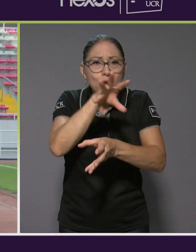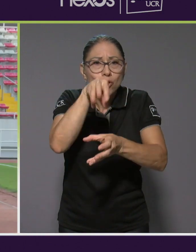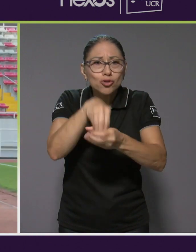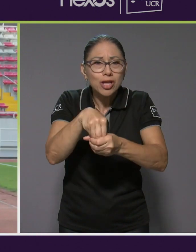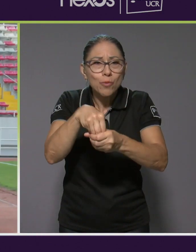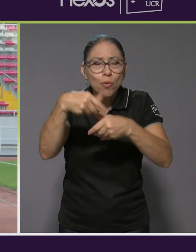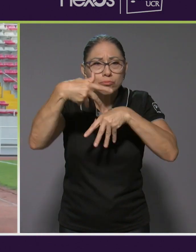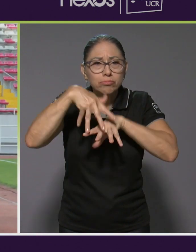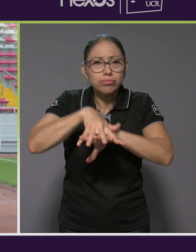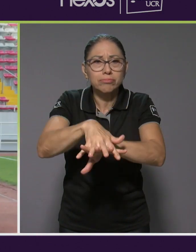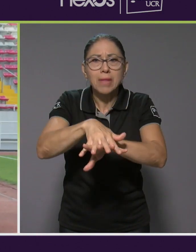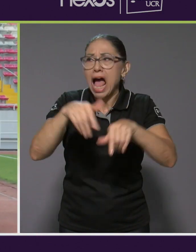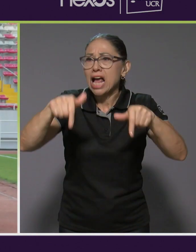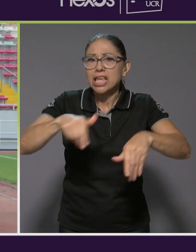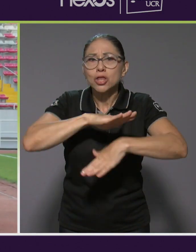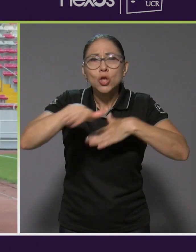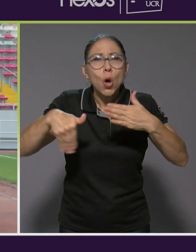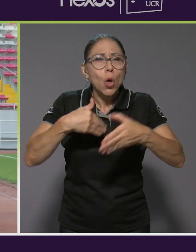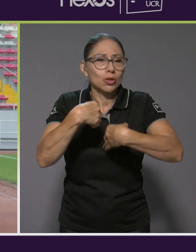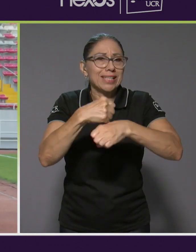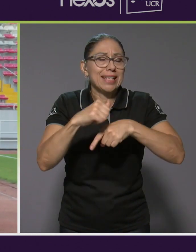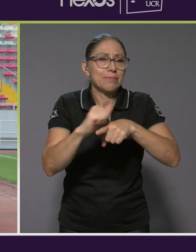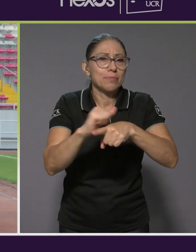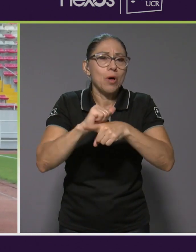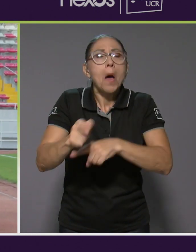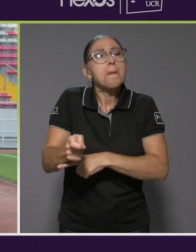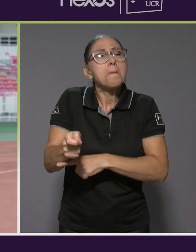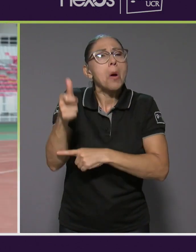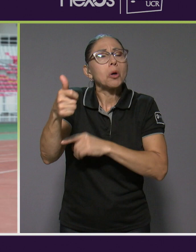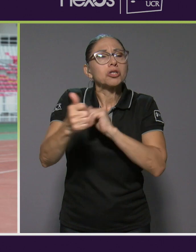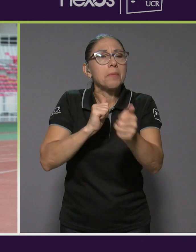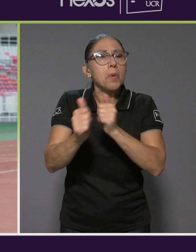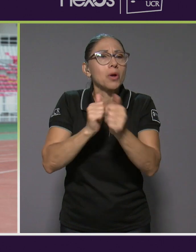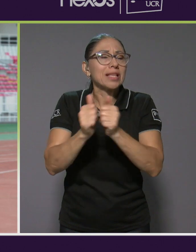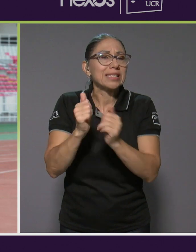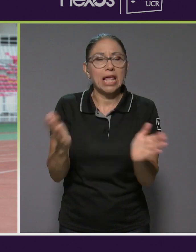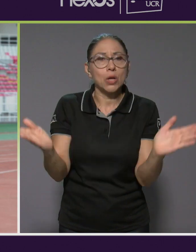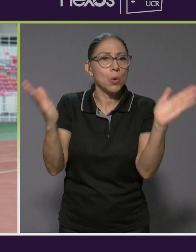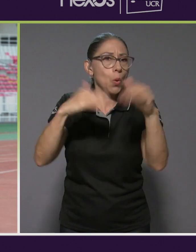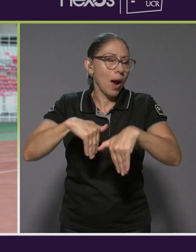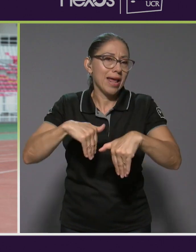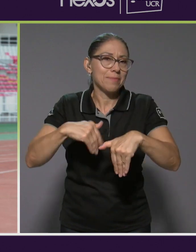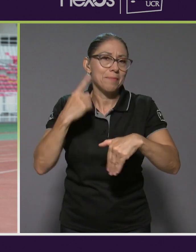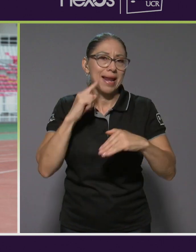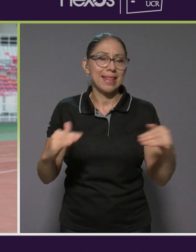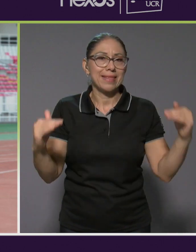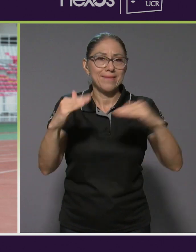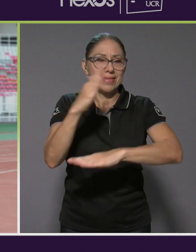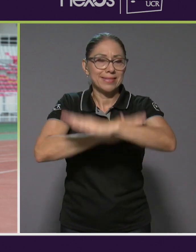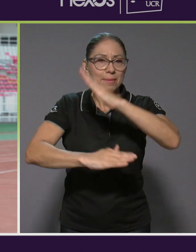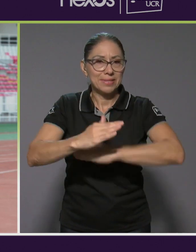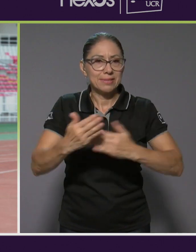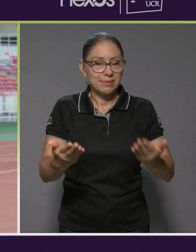Creo que son pocos los deportes los cuales no se practican en discapacidad.